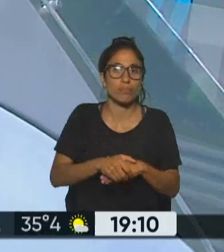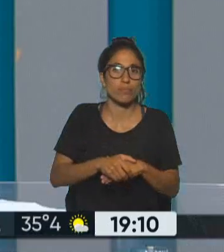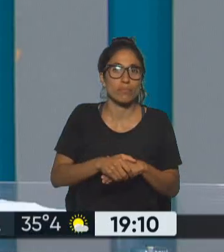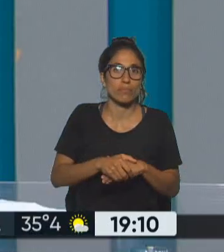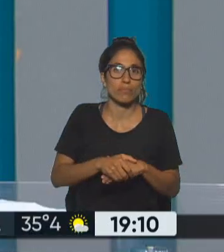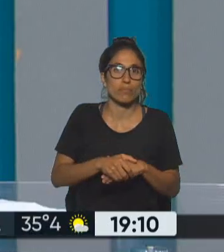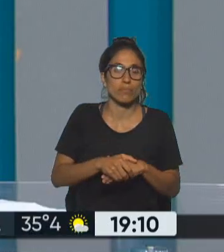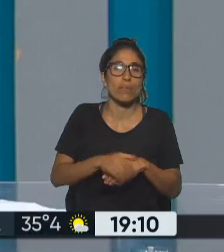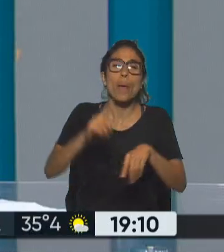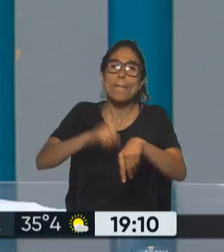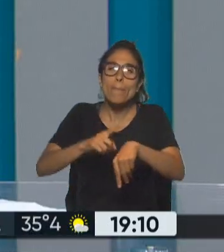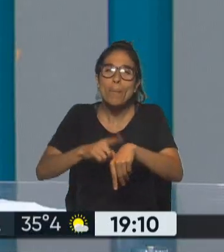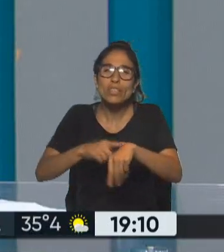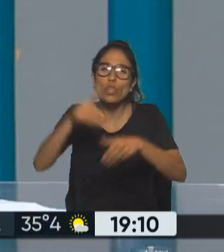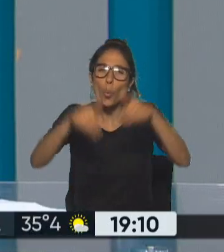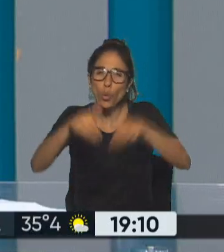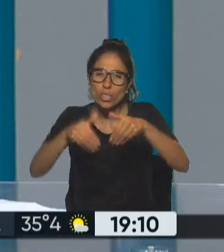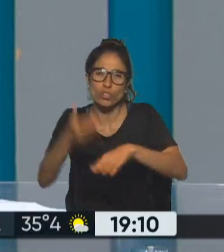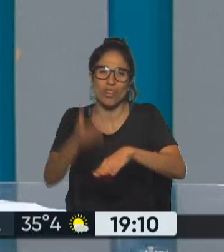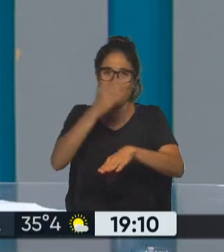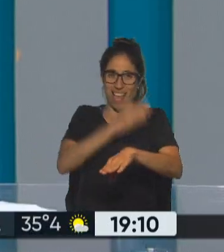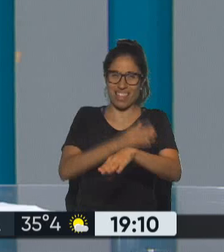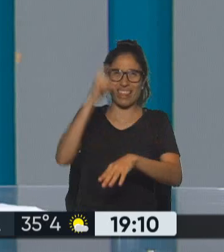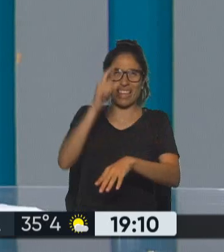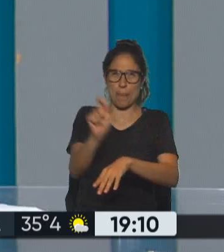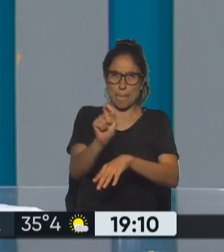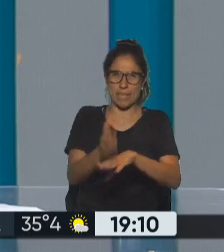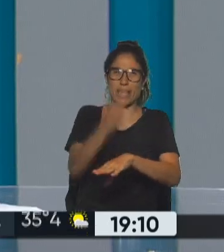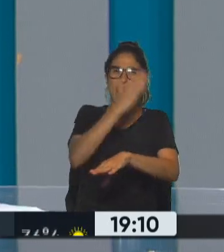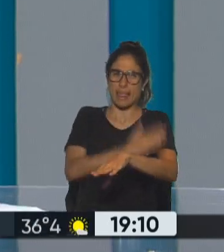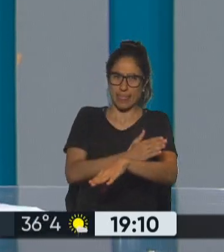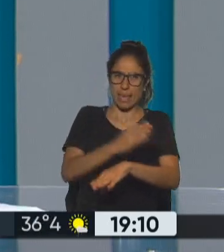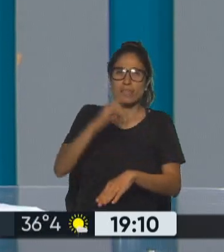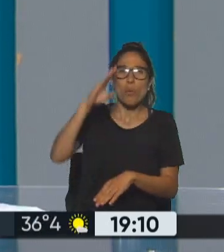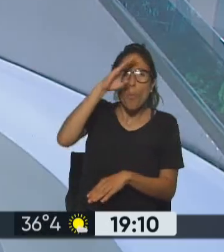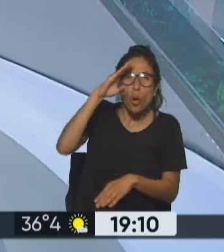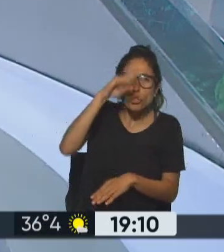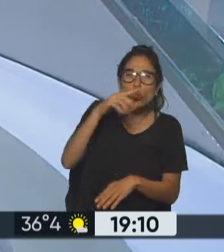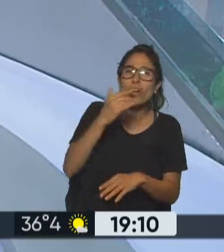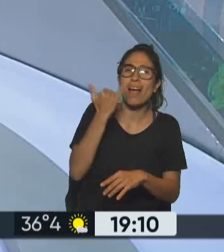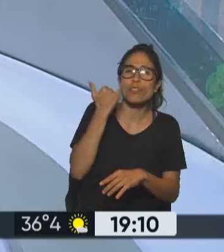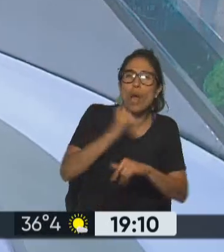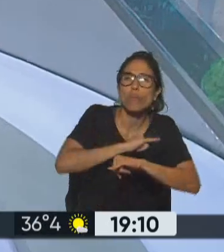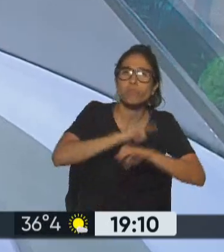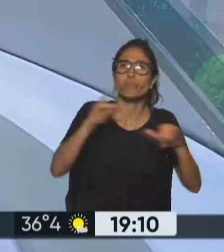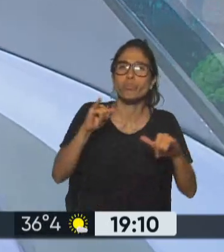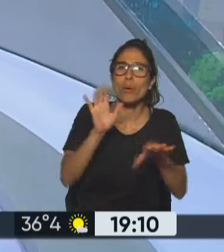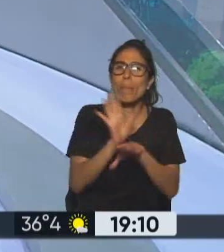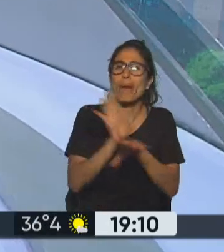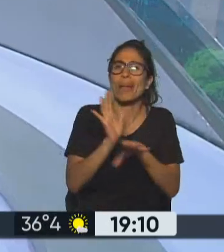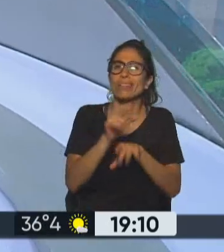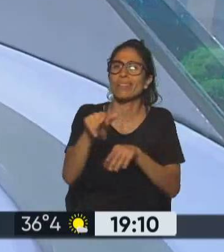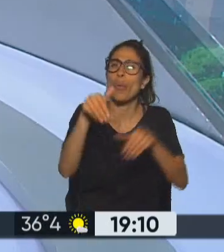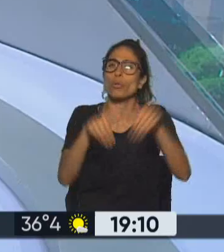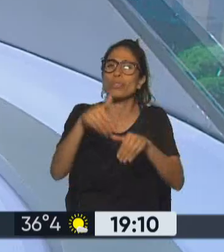Jair Bolsonaro ya venía denunciando antes de las elecciones que iba a haber fraude y ahí se empezaba a ver el posible espejo con Donald